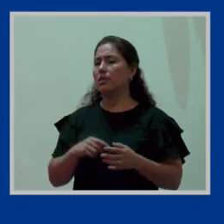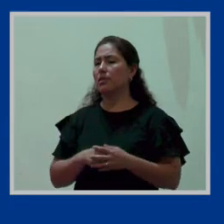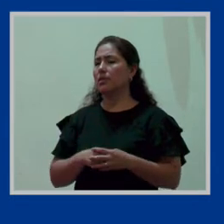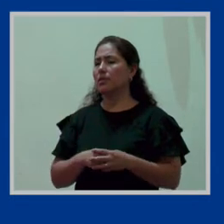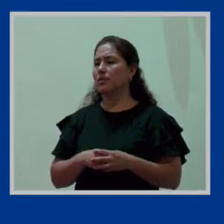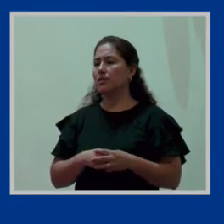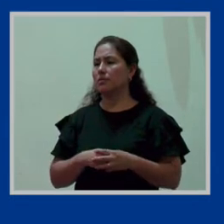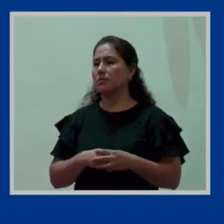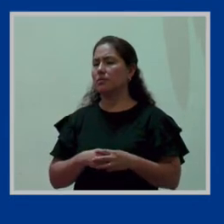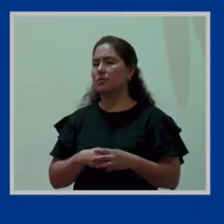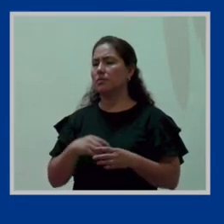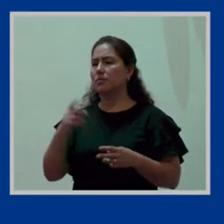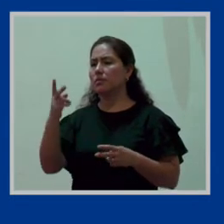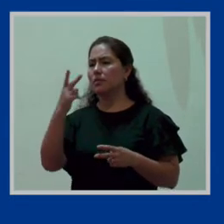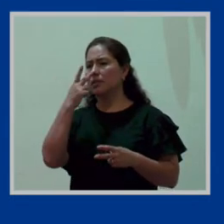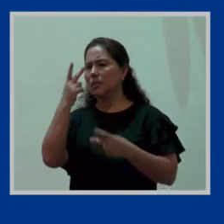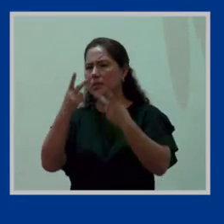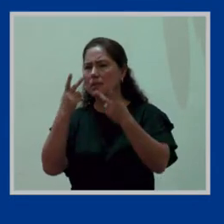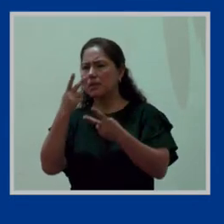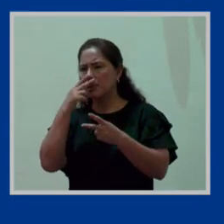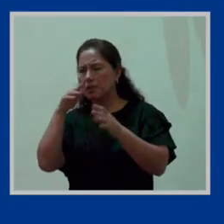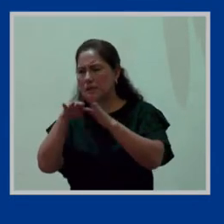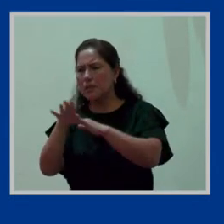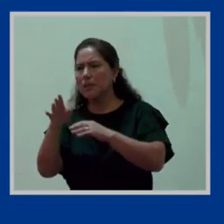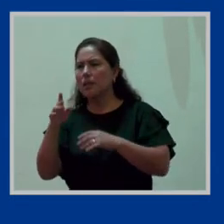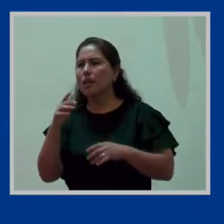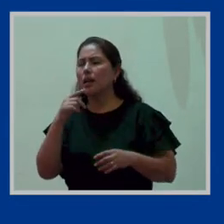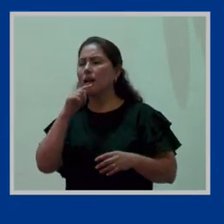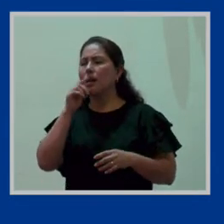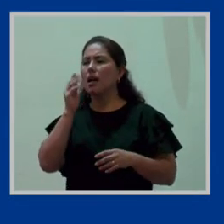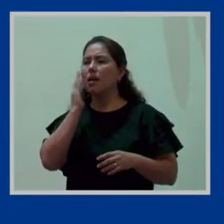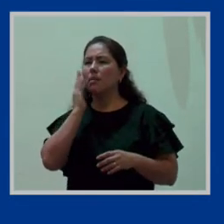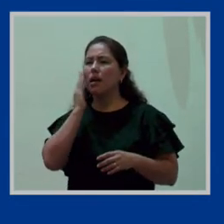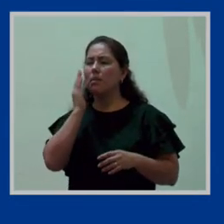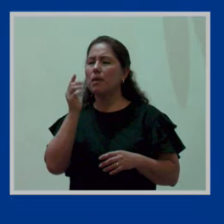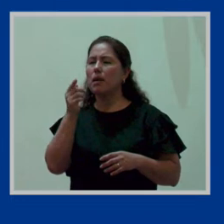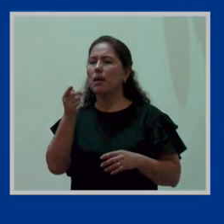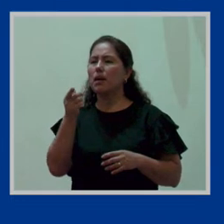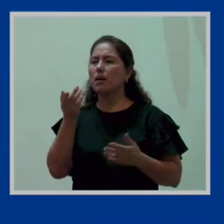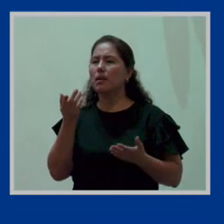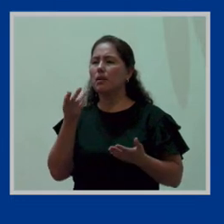ha visitado y ha encontrado a la mamá a la señora o sea